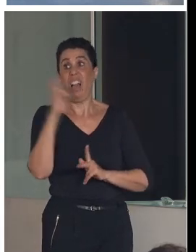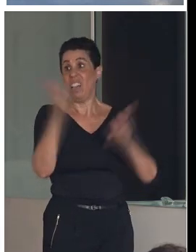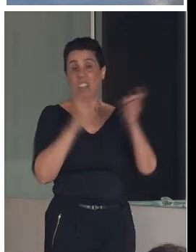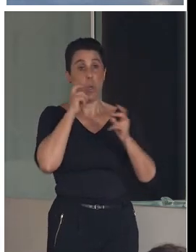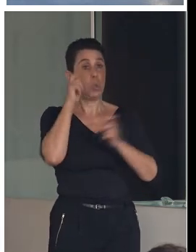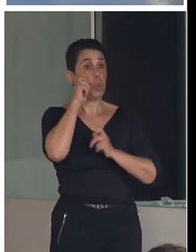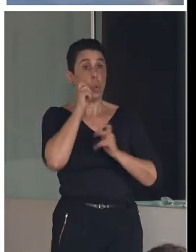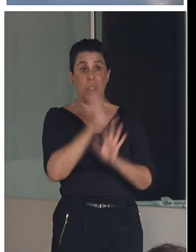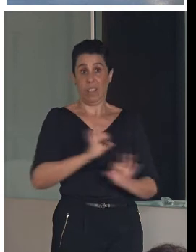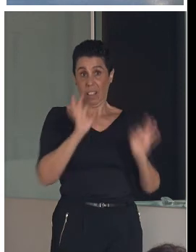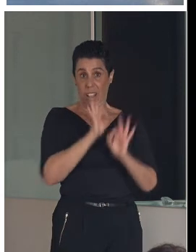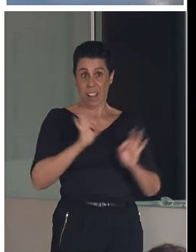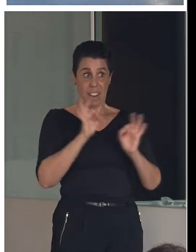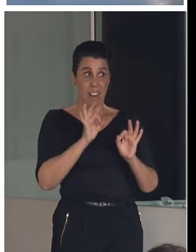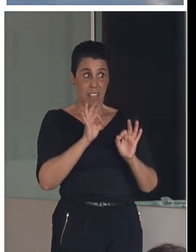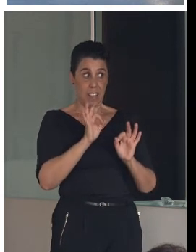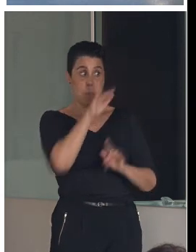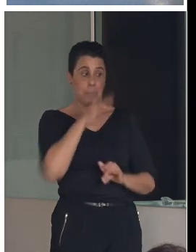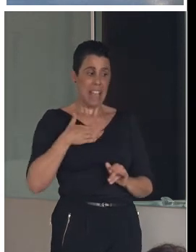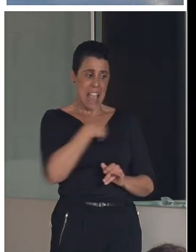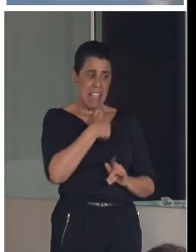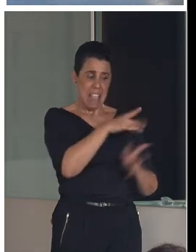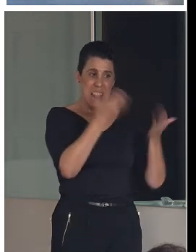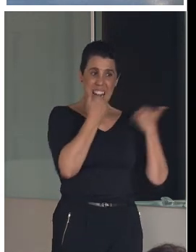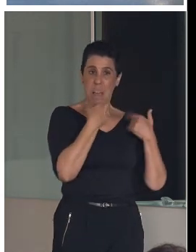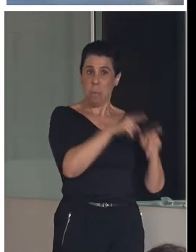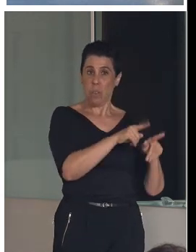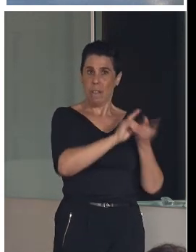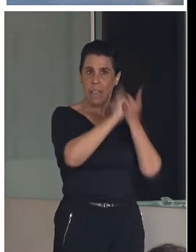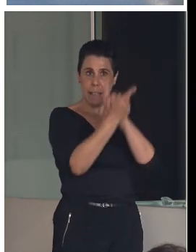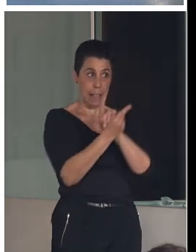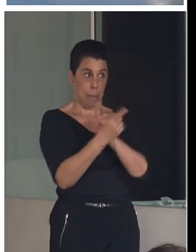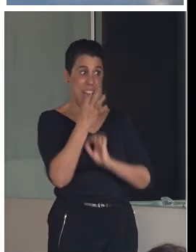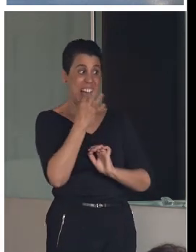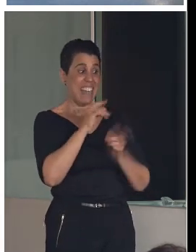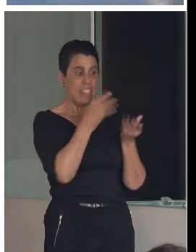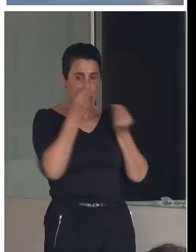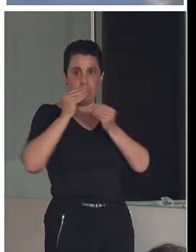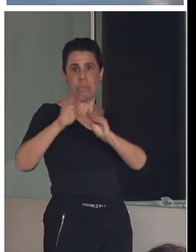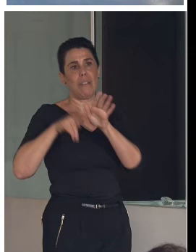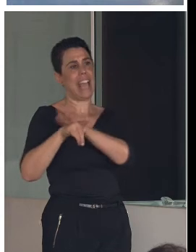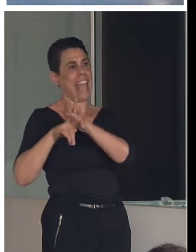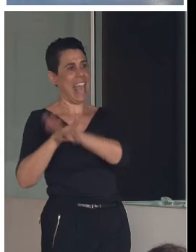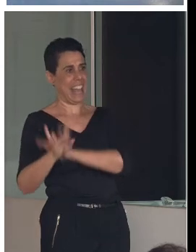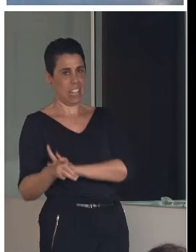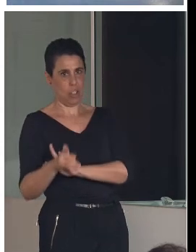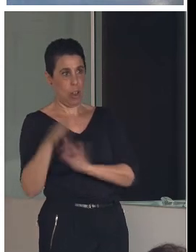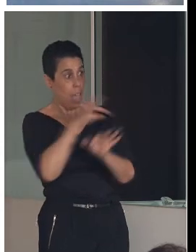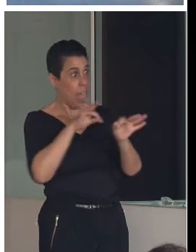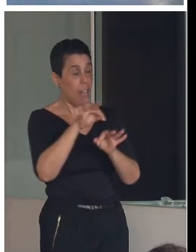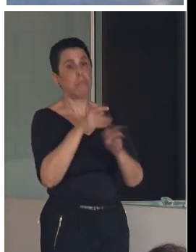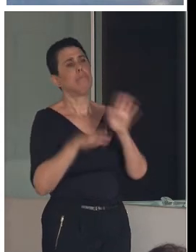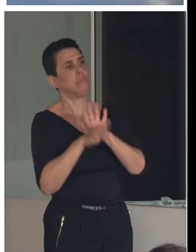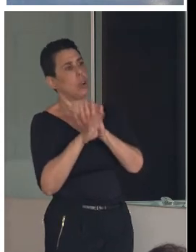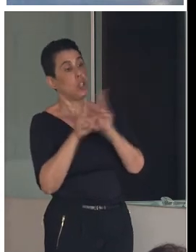Entonces, tenemos que cambiar ese rol, eso lo hemos intentado cambiar. Entonces, este gestor tiene que estar en empatía con el visitante, con los negocios